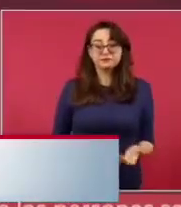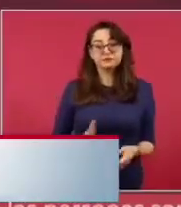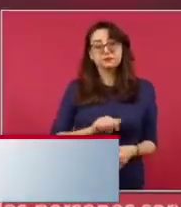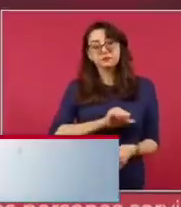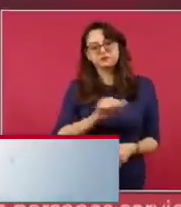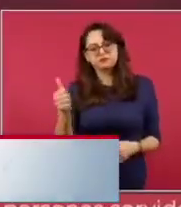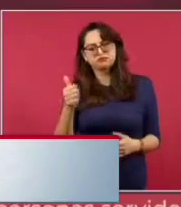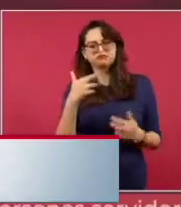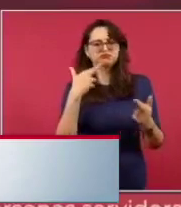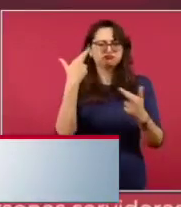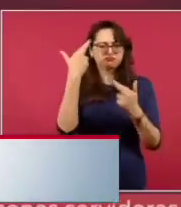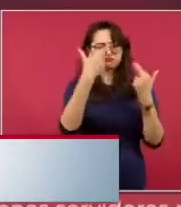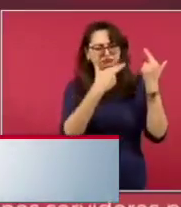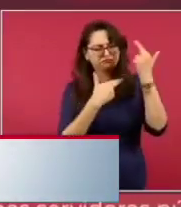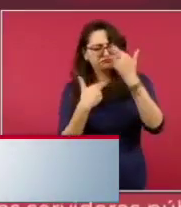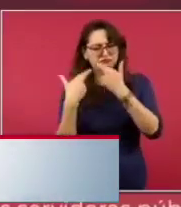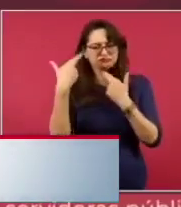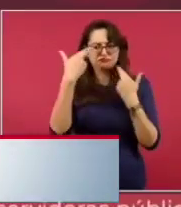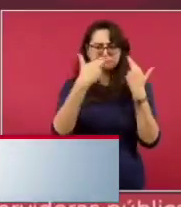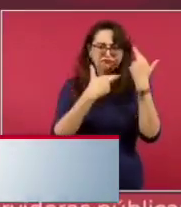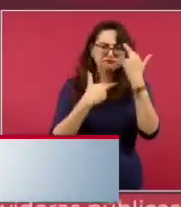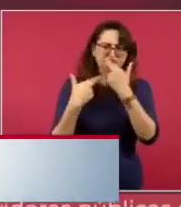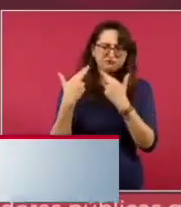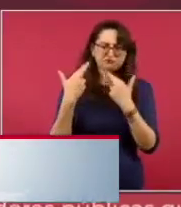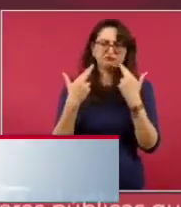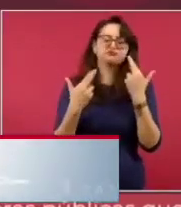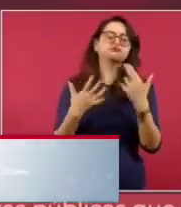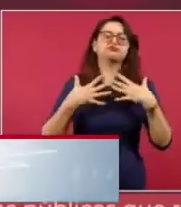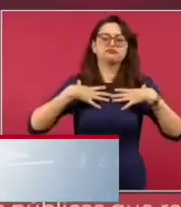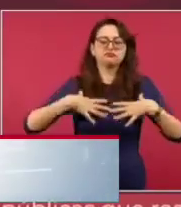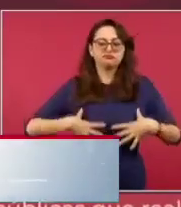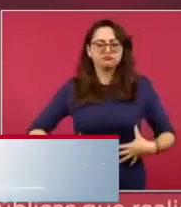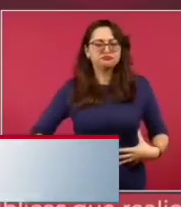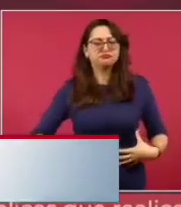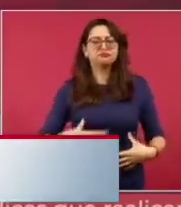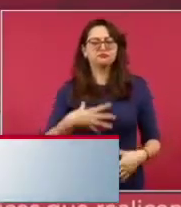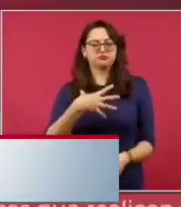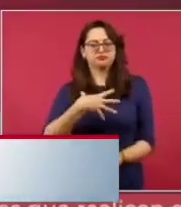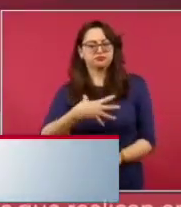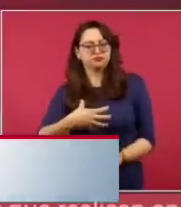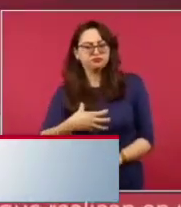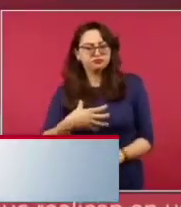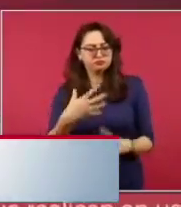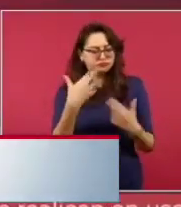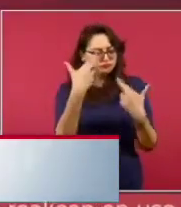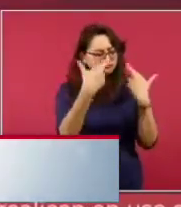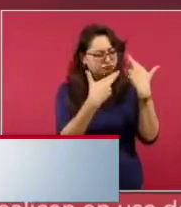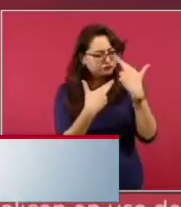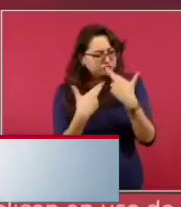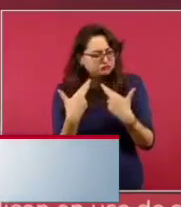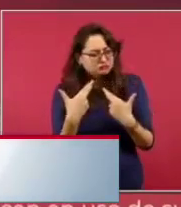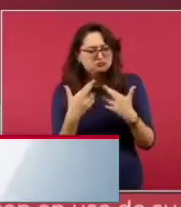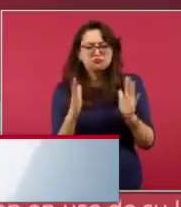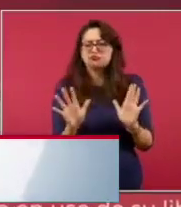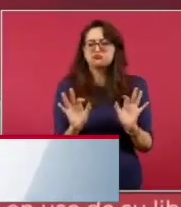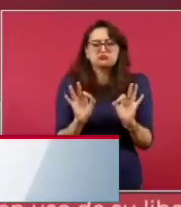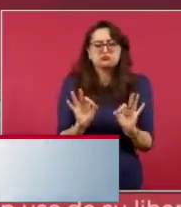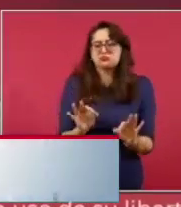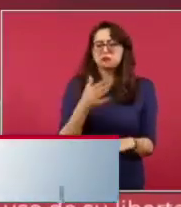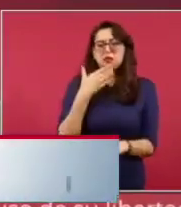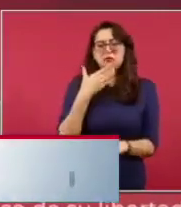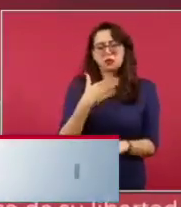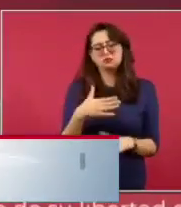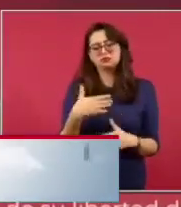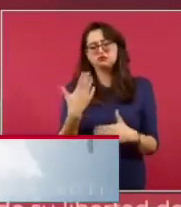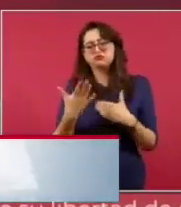realizado, incluyendo un examen minucioso del tórax, están normales. Por ello, en unos días será dado de alta y